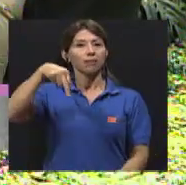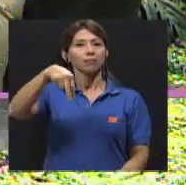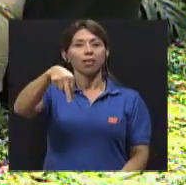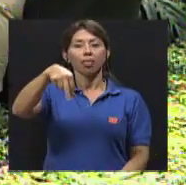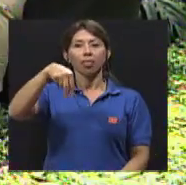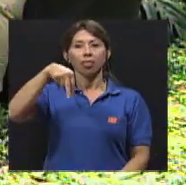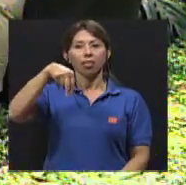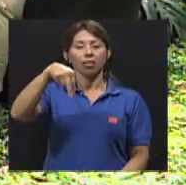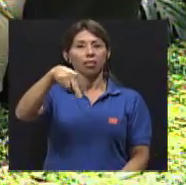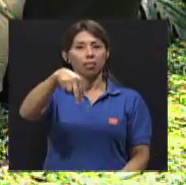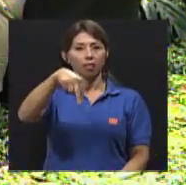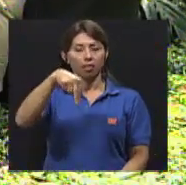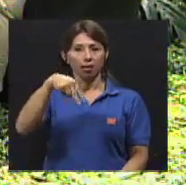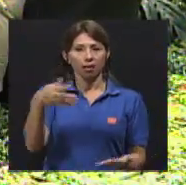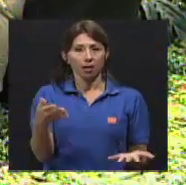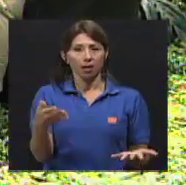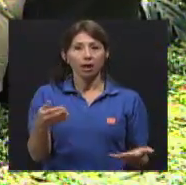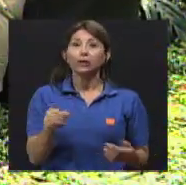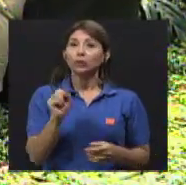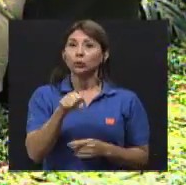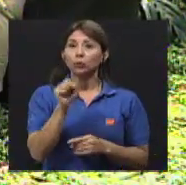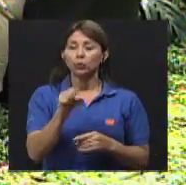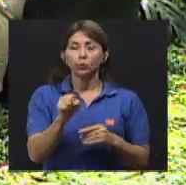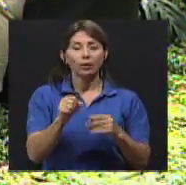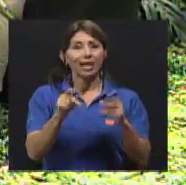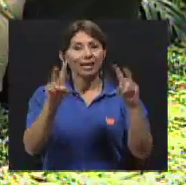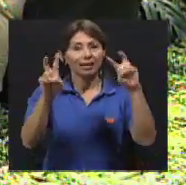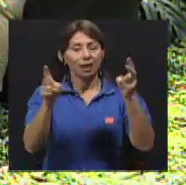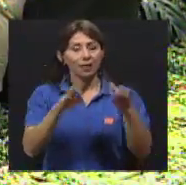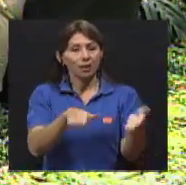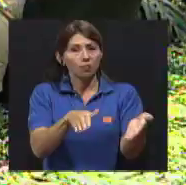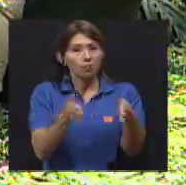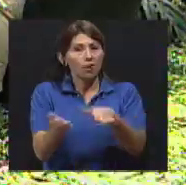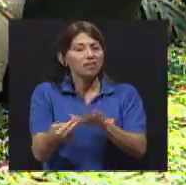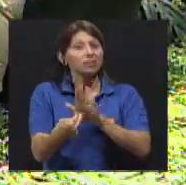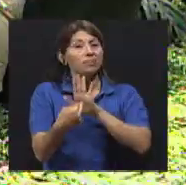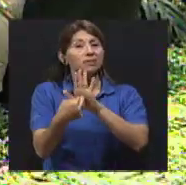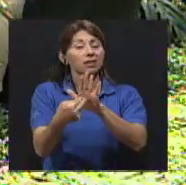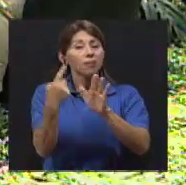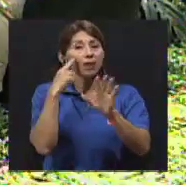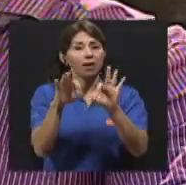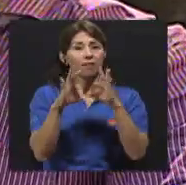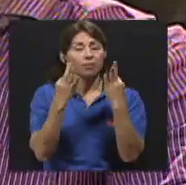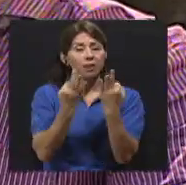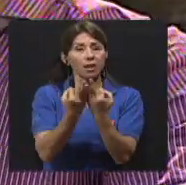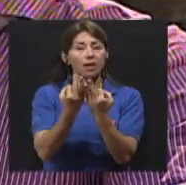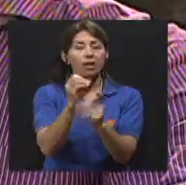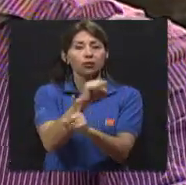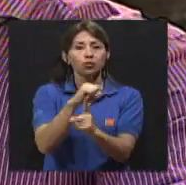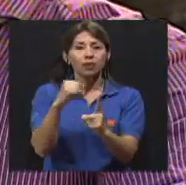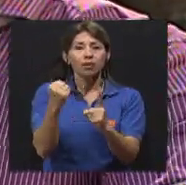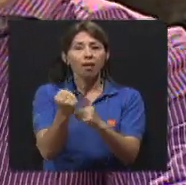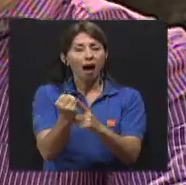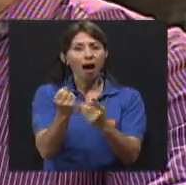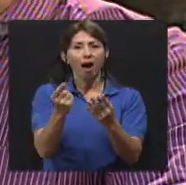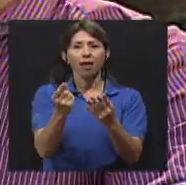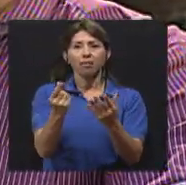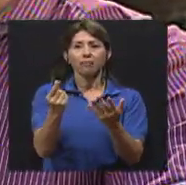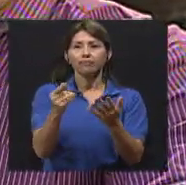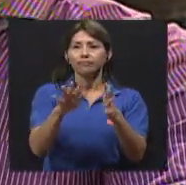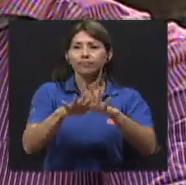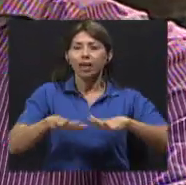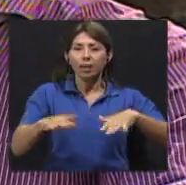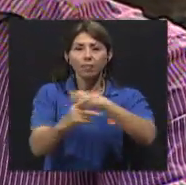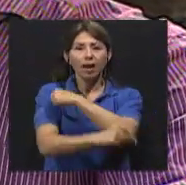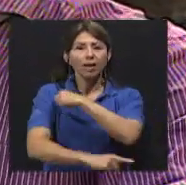representa, pues, para nuestras familias y para la sociedad, el tema de las muertes, ¿qué representa en términos del Estado, en términos